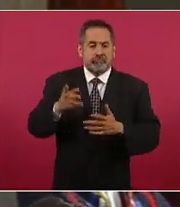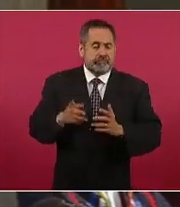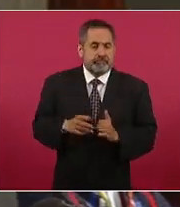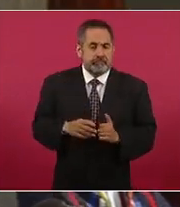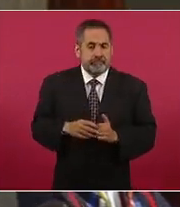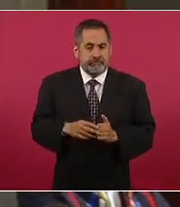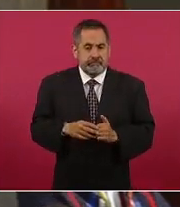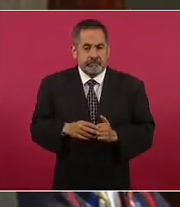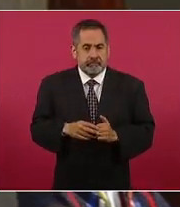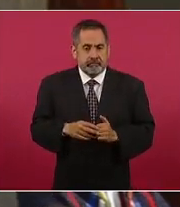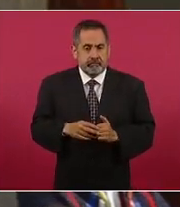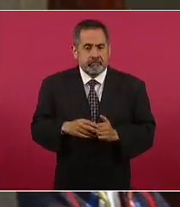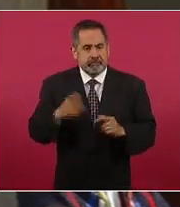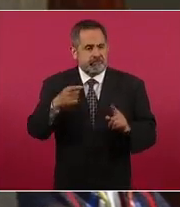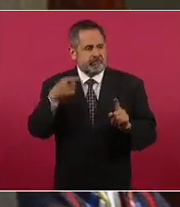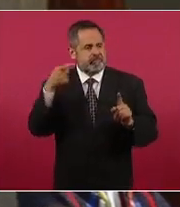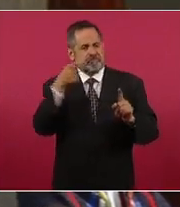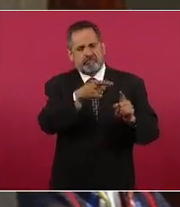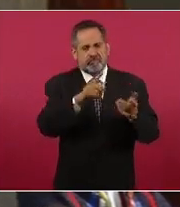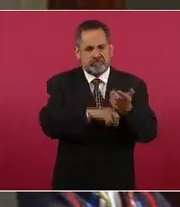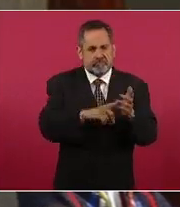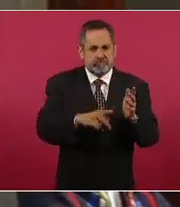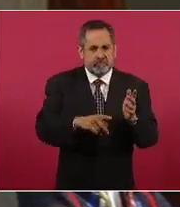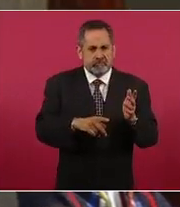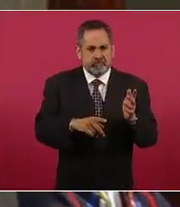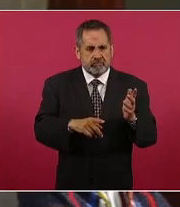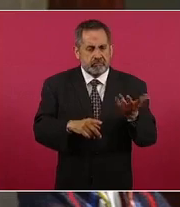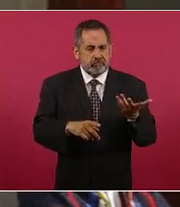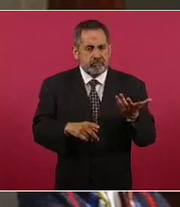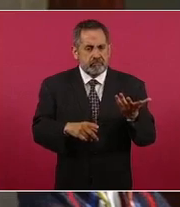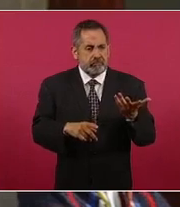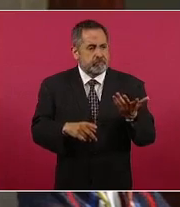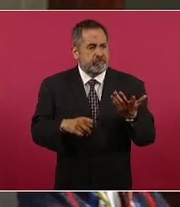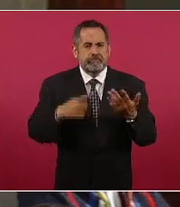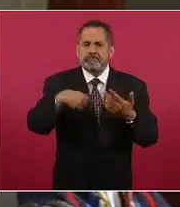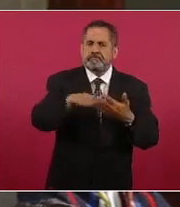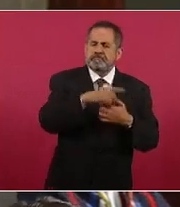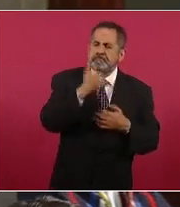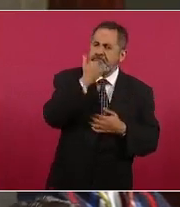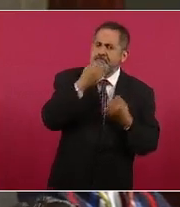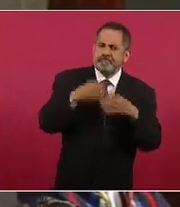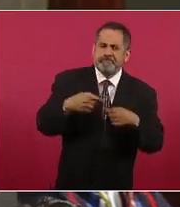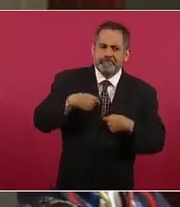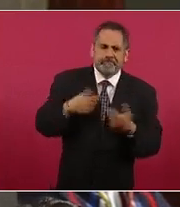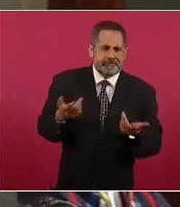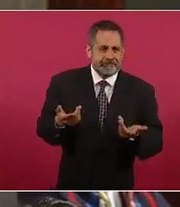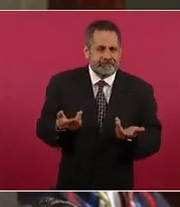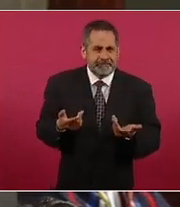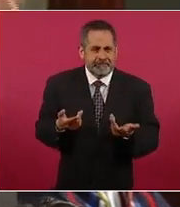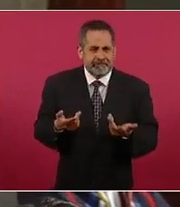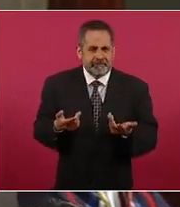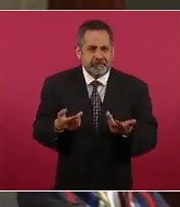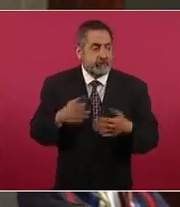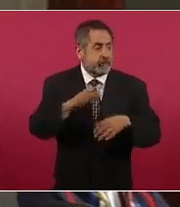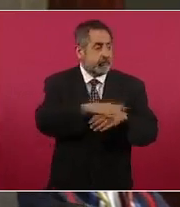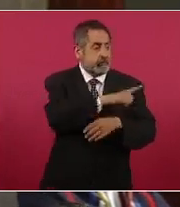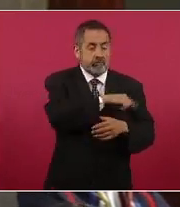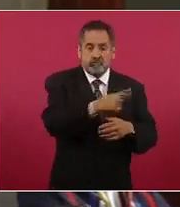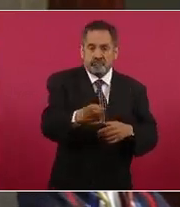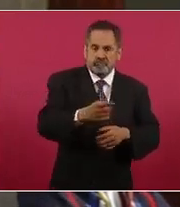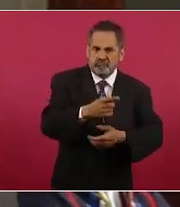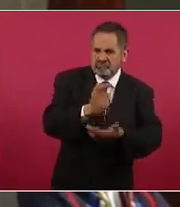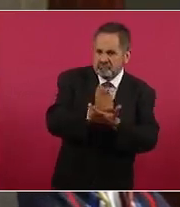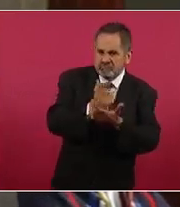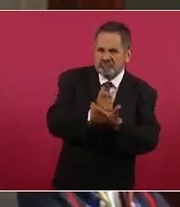señalamientos tienen un impacto directo para ellos en la cantidad de amenazas o